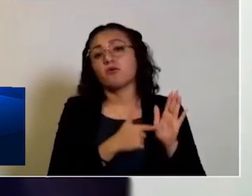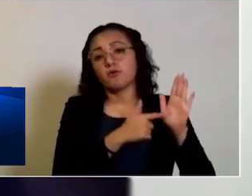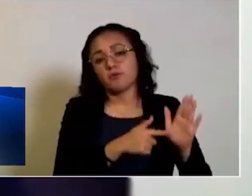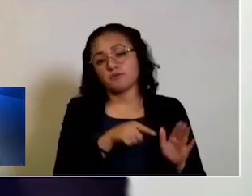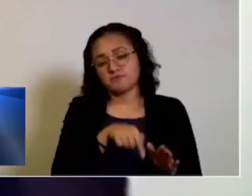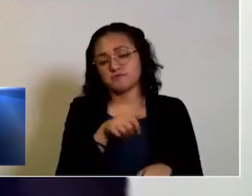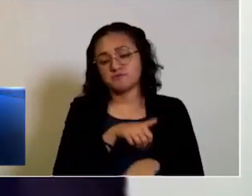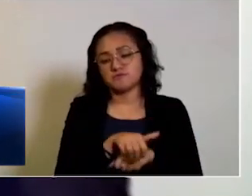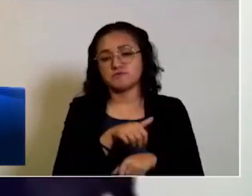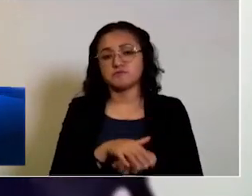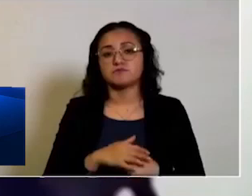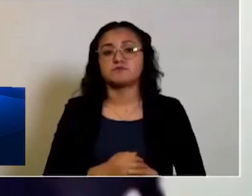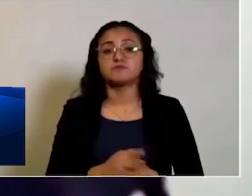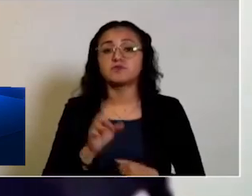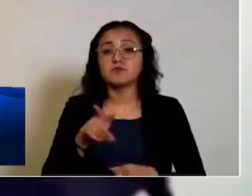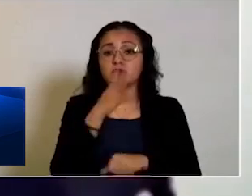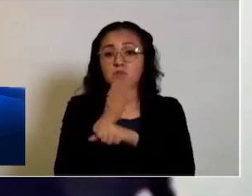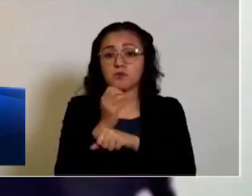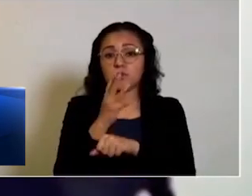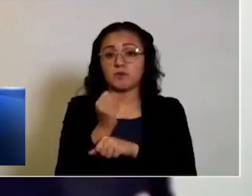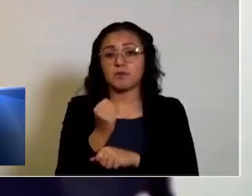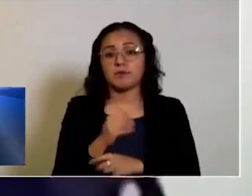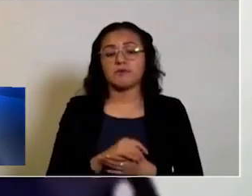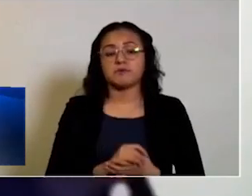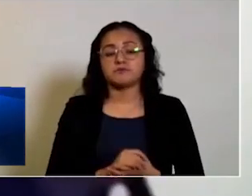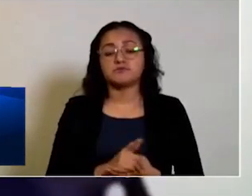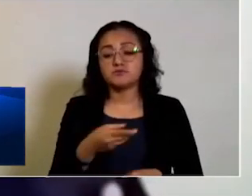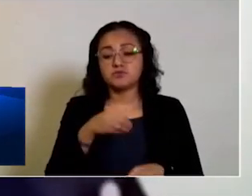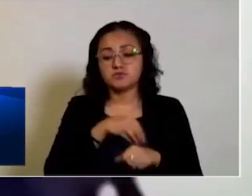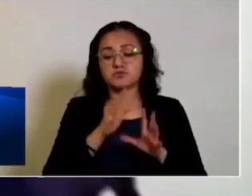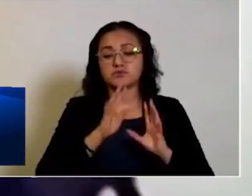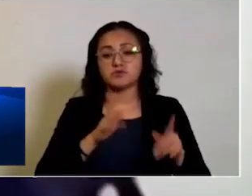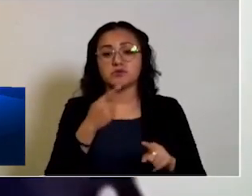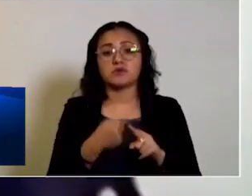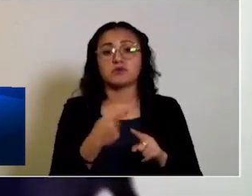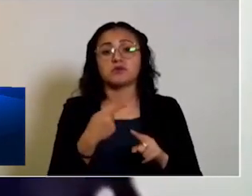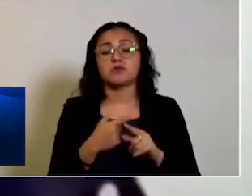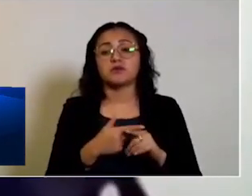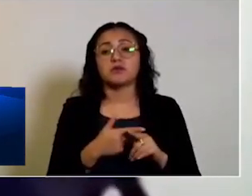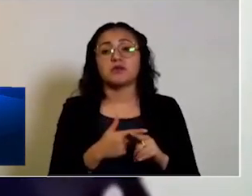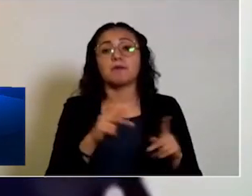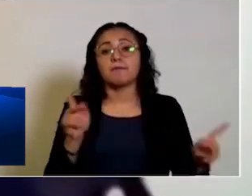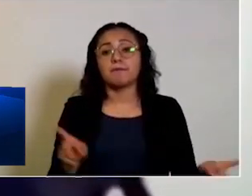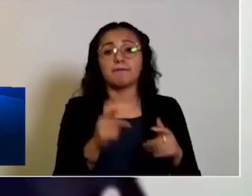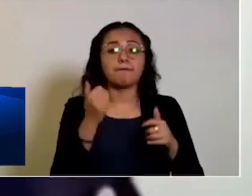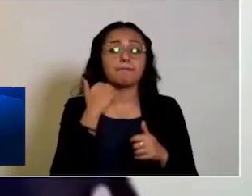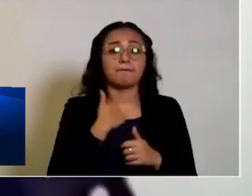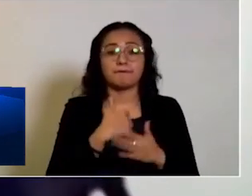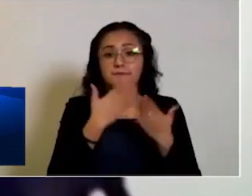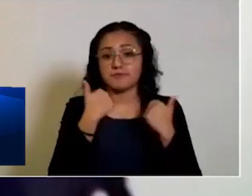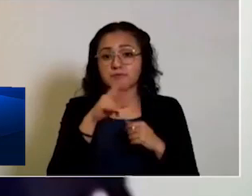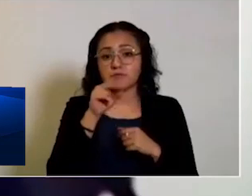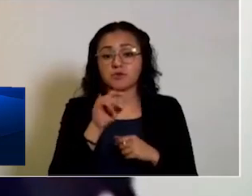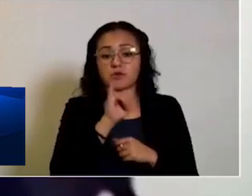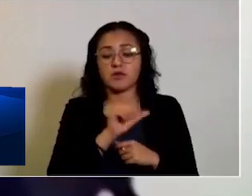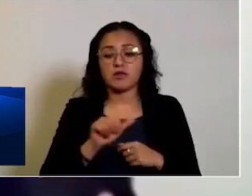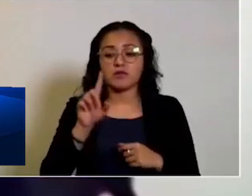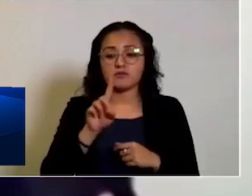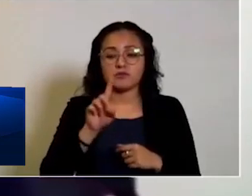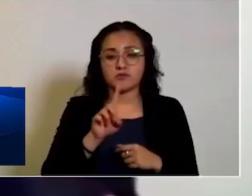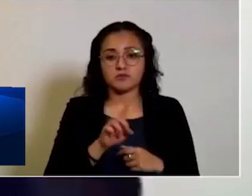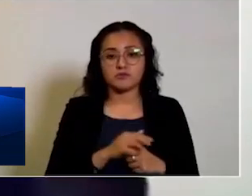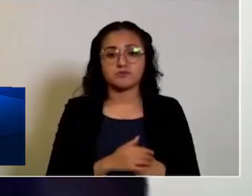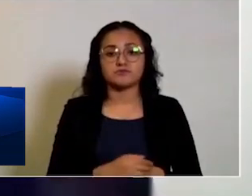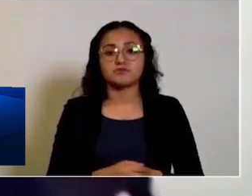punto. Noveno. Se mantiene la restricción en la venta de bebidas alcohólicas de jueves a domingo.